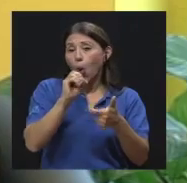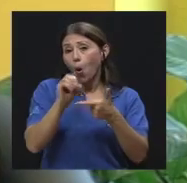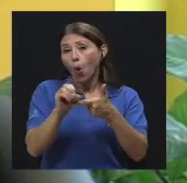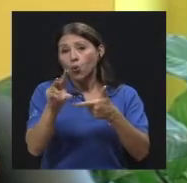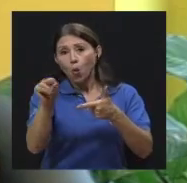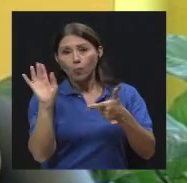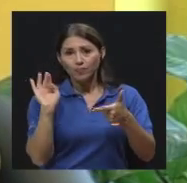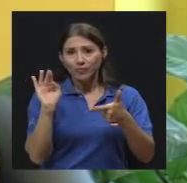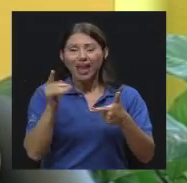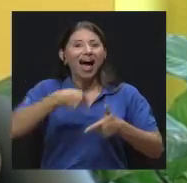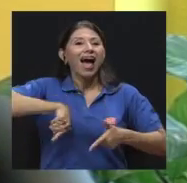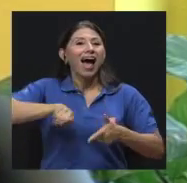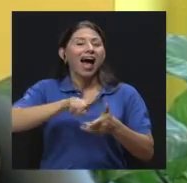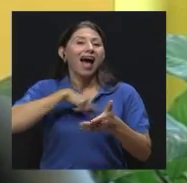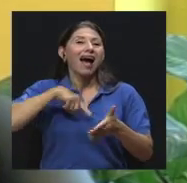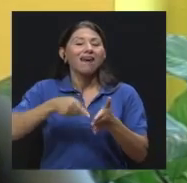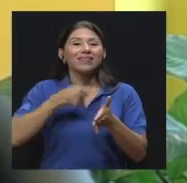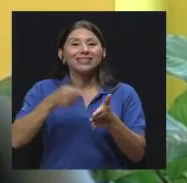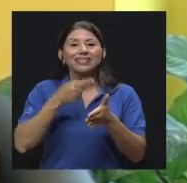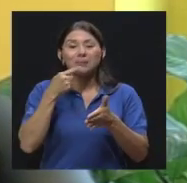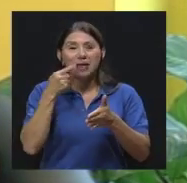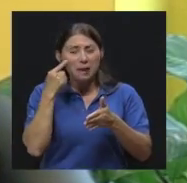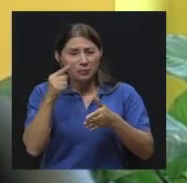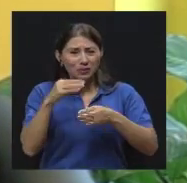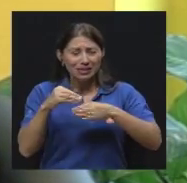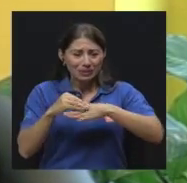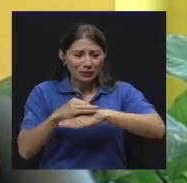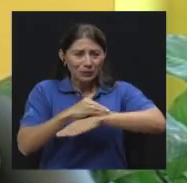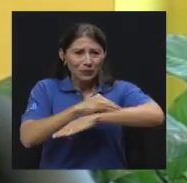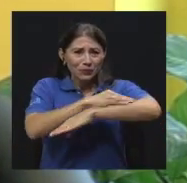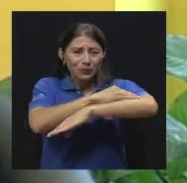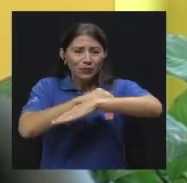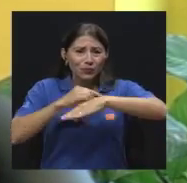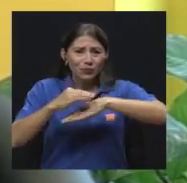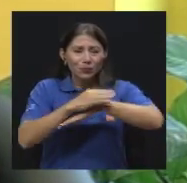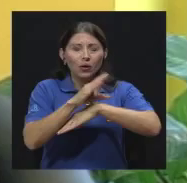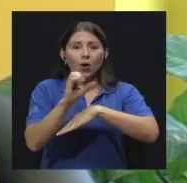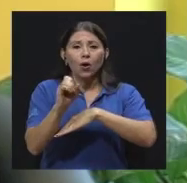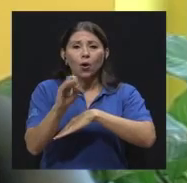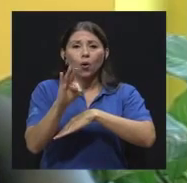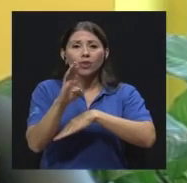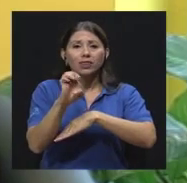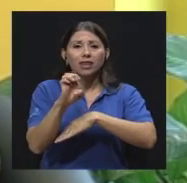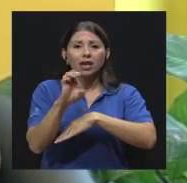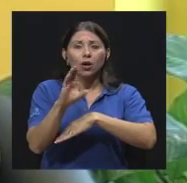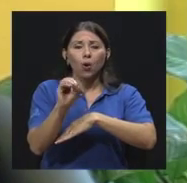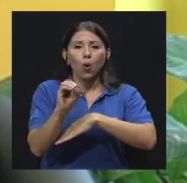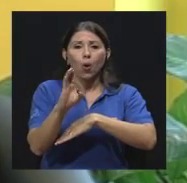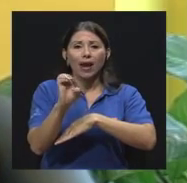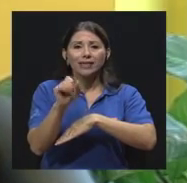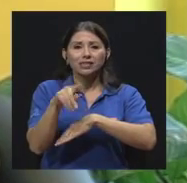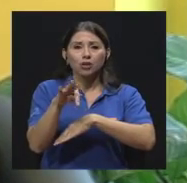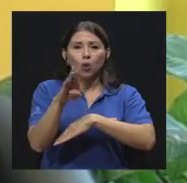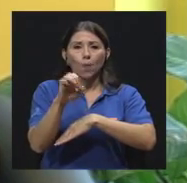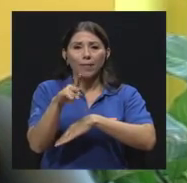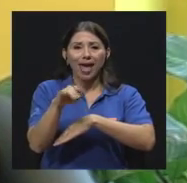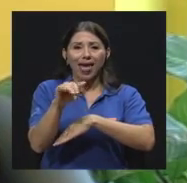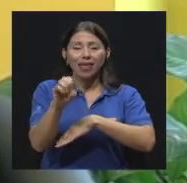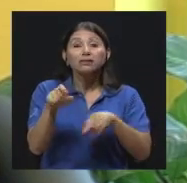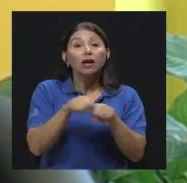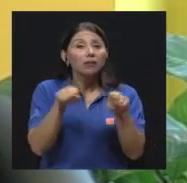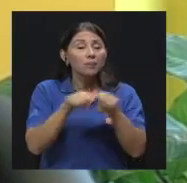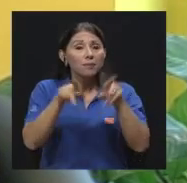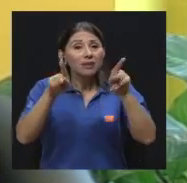tiñas que nosotros le llamamos corticoestropeadas, ¿verdad? Estropeadas por las cortisonas o también por pacientes que